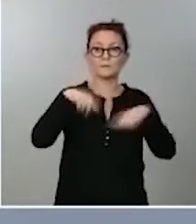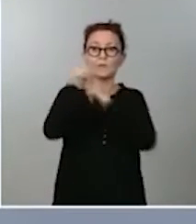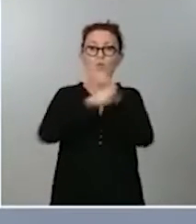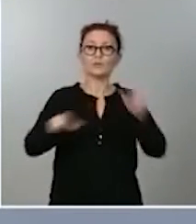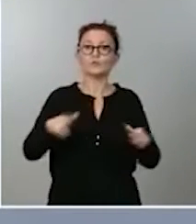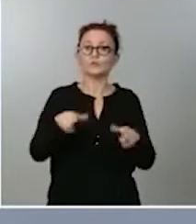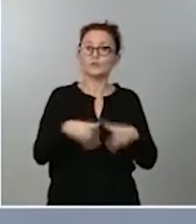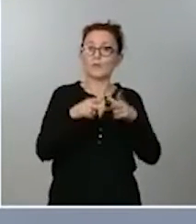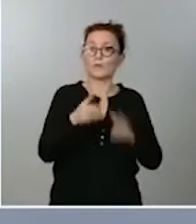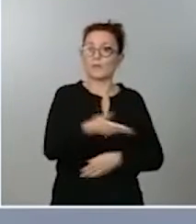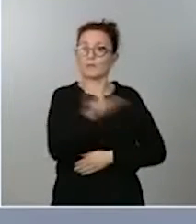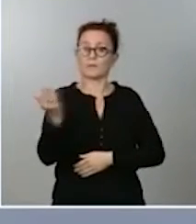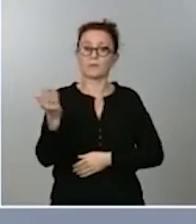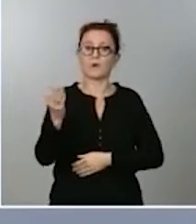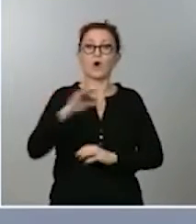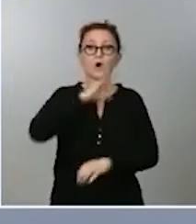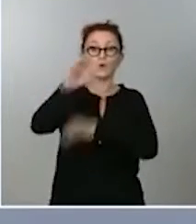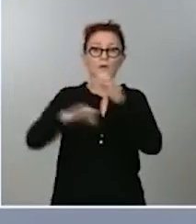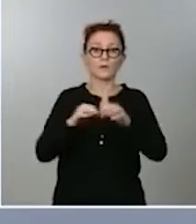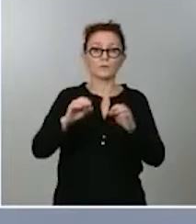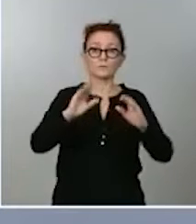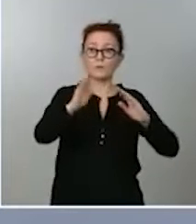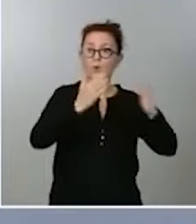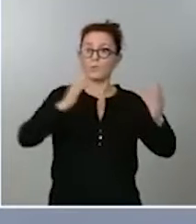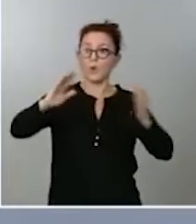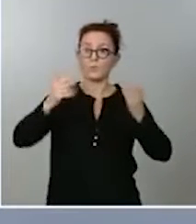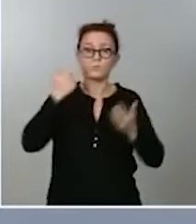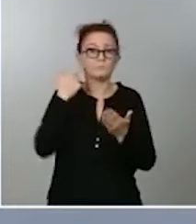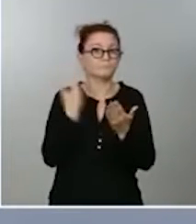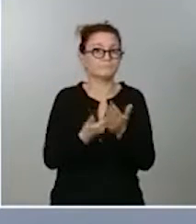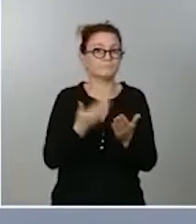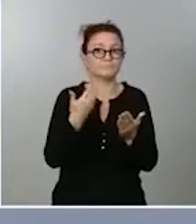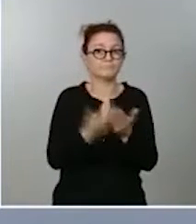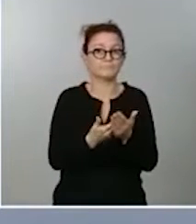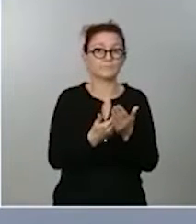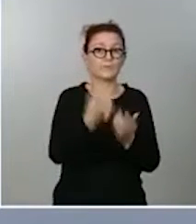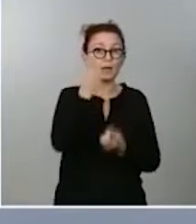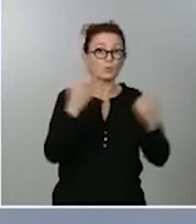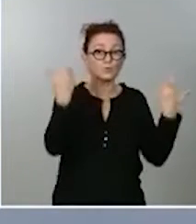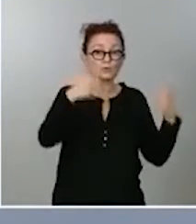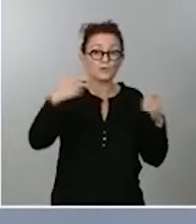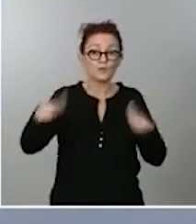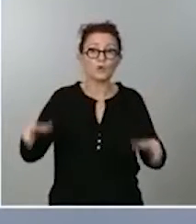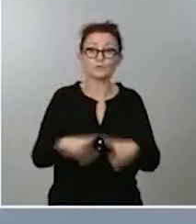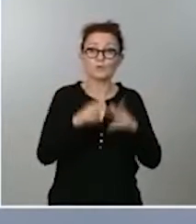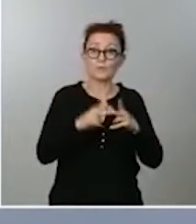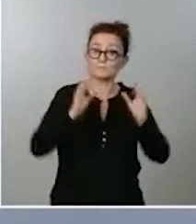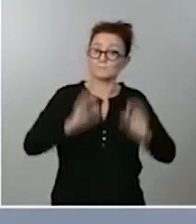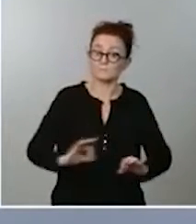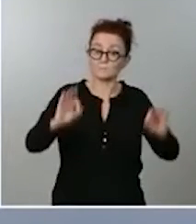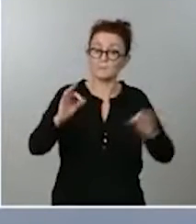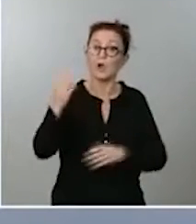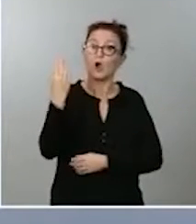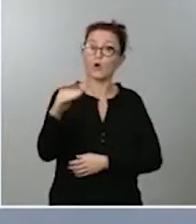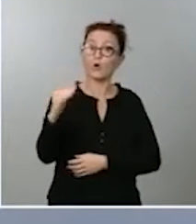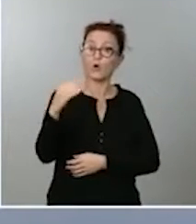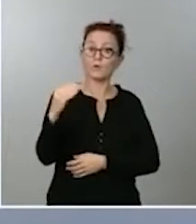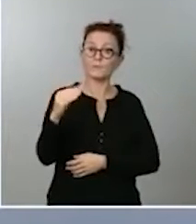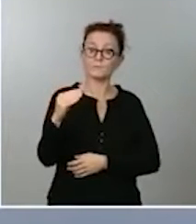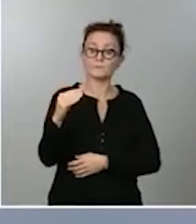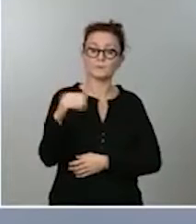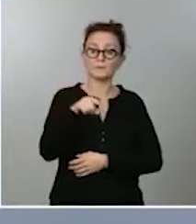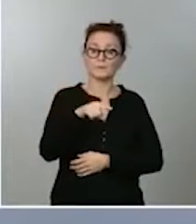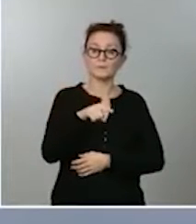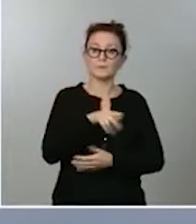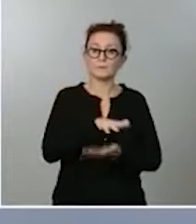que han mostrado a las claras cómo entre determinados sectores sociales, particularmente los jóvenes, las consecuencias de